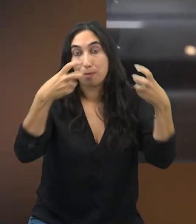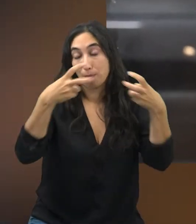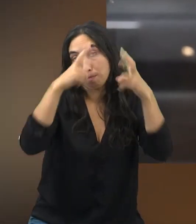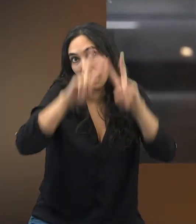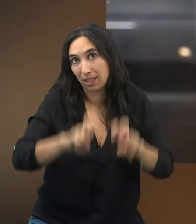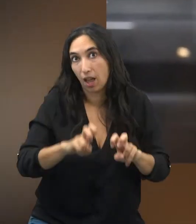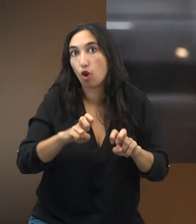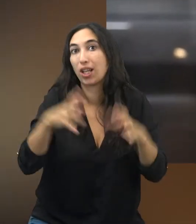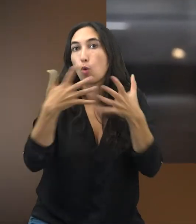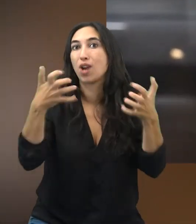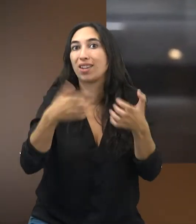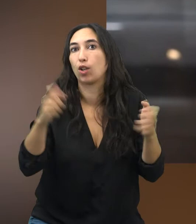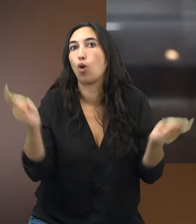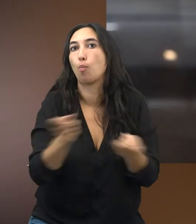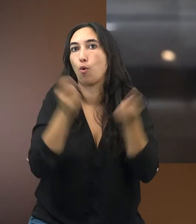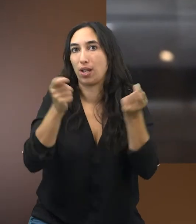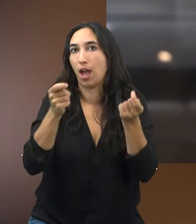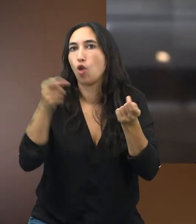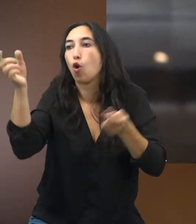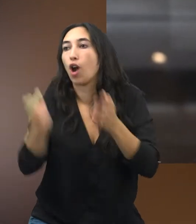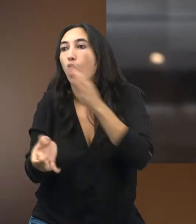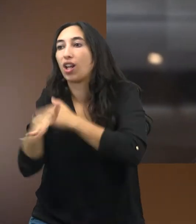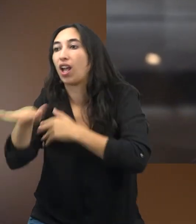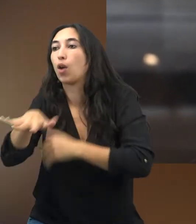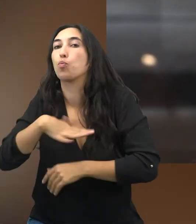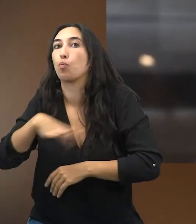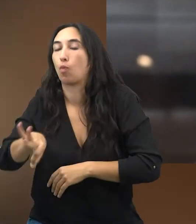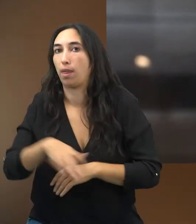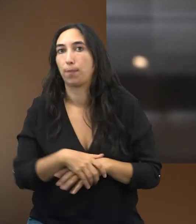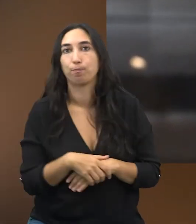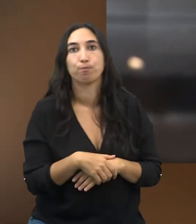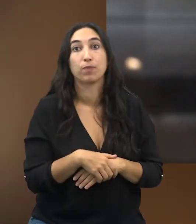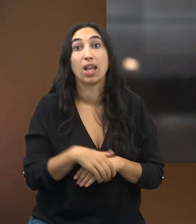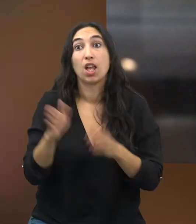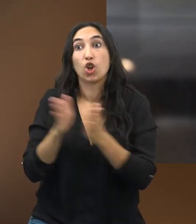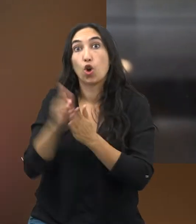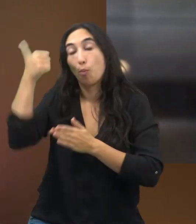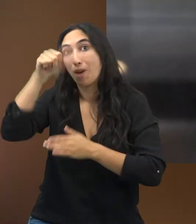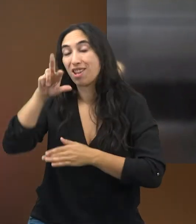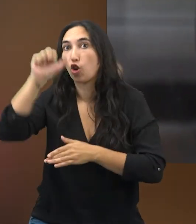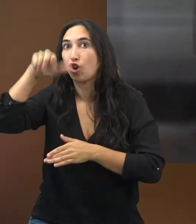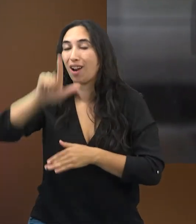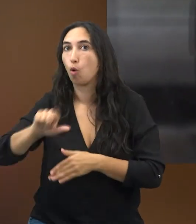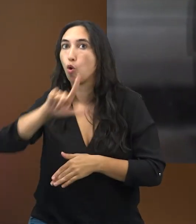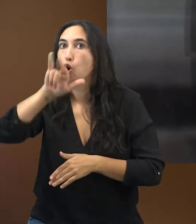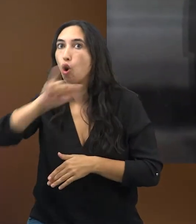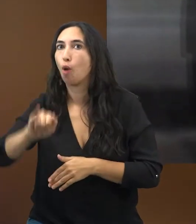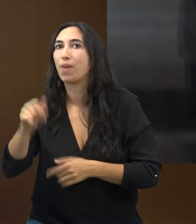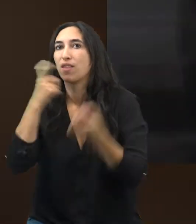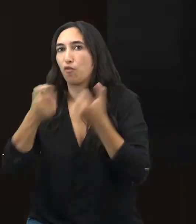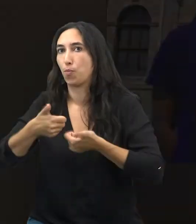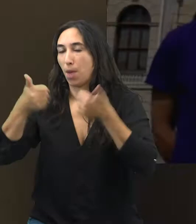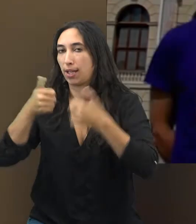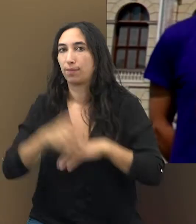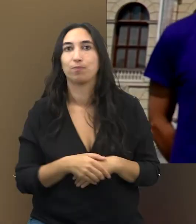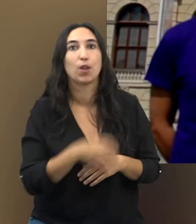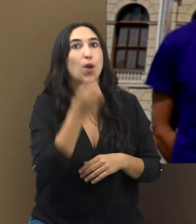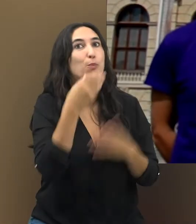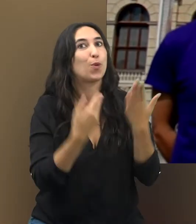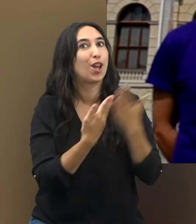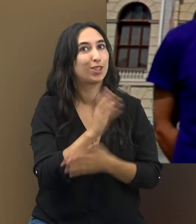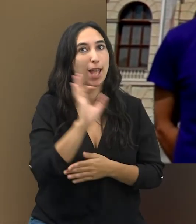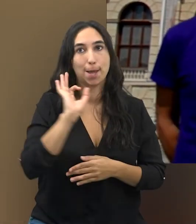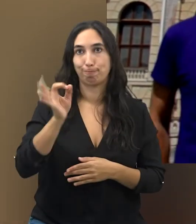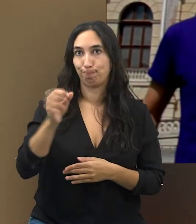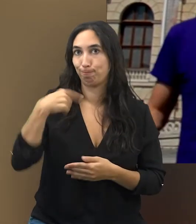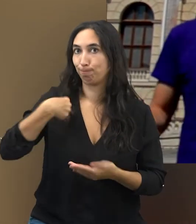de publicar un artículo sobre su posible origen. Nos amplía la información desde el Museo de Historia Natural de Viena nuestro corresponsal Raúl López. Buenos